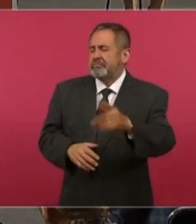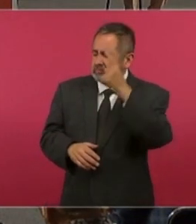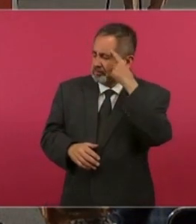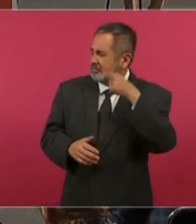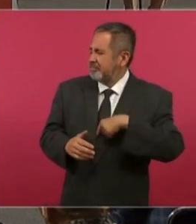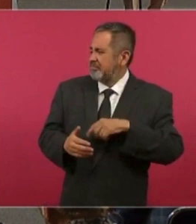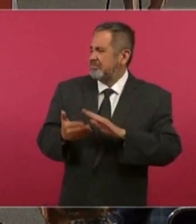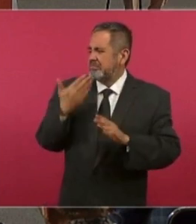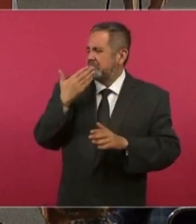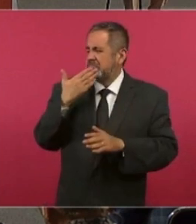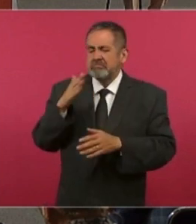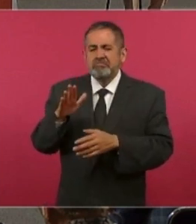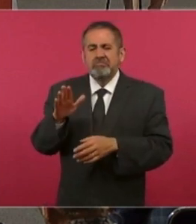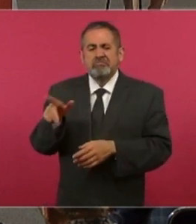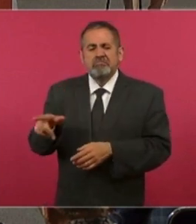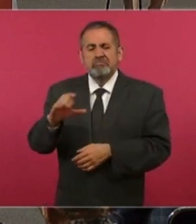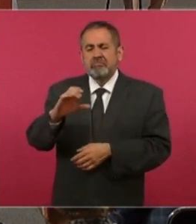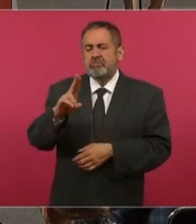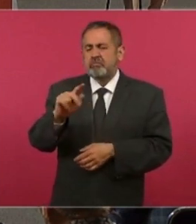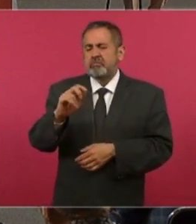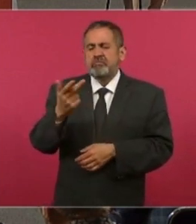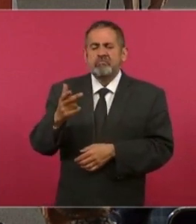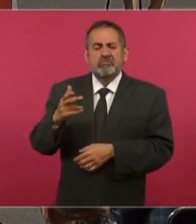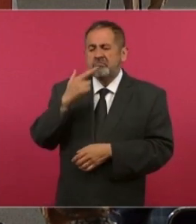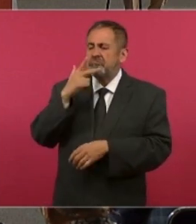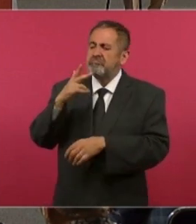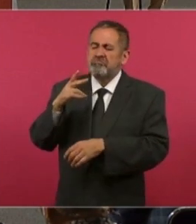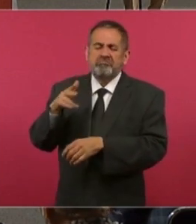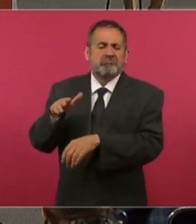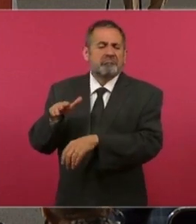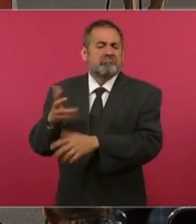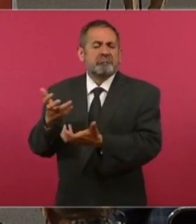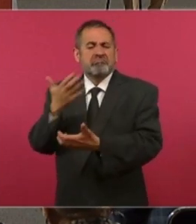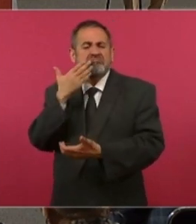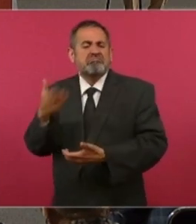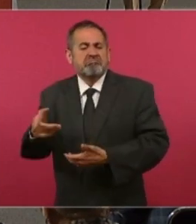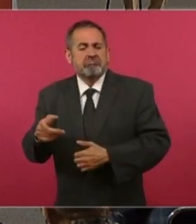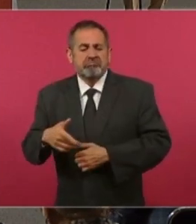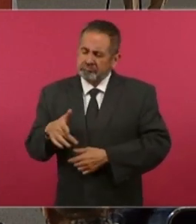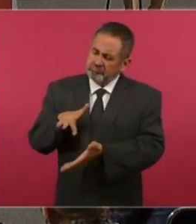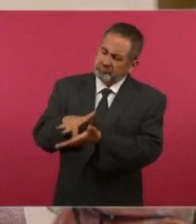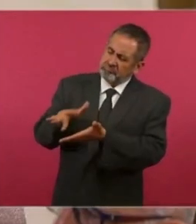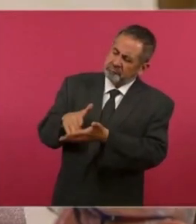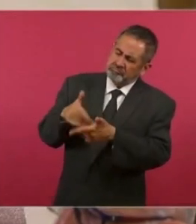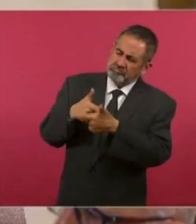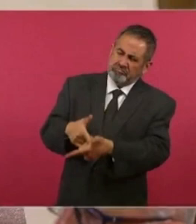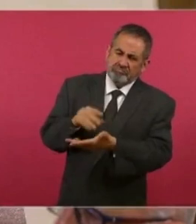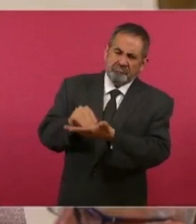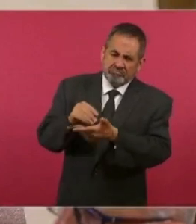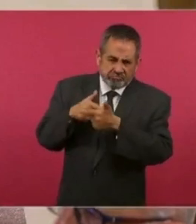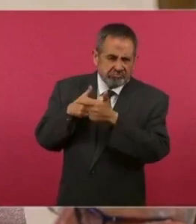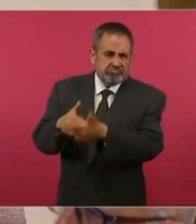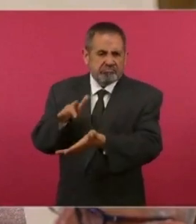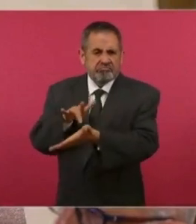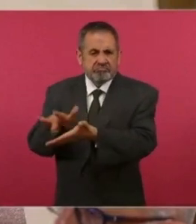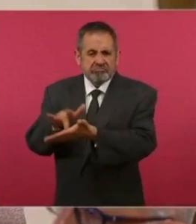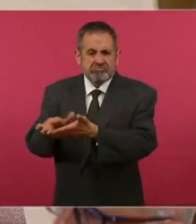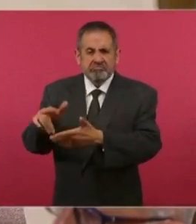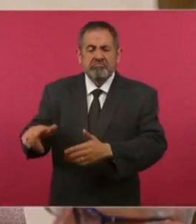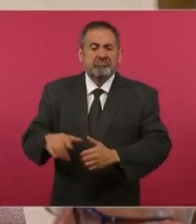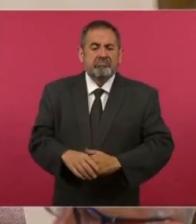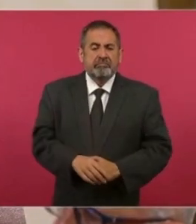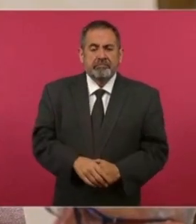cosas el gobernador y vamos a seguir apoyando, vamos a seguir apoyando.